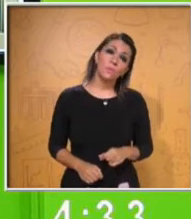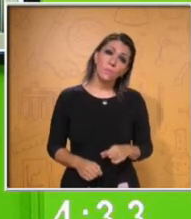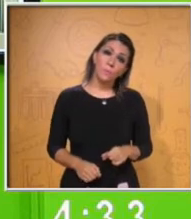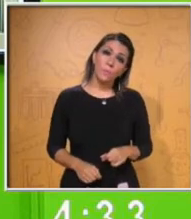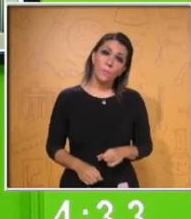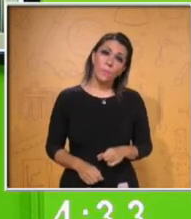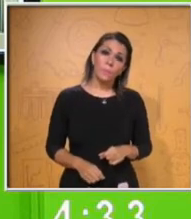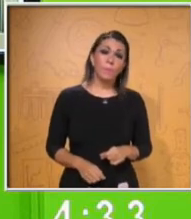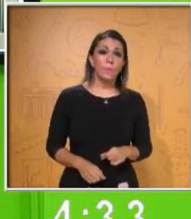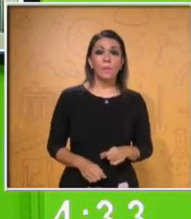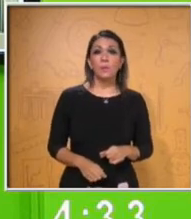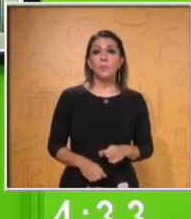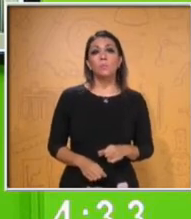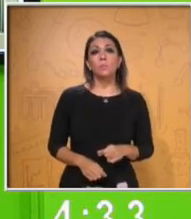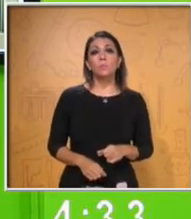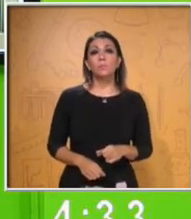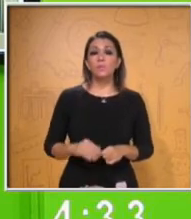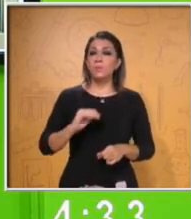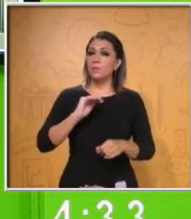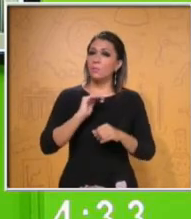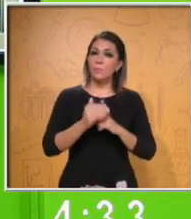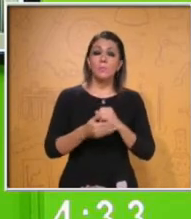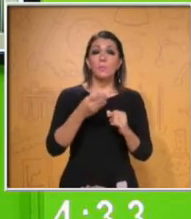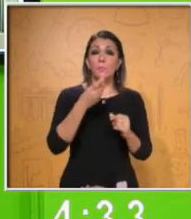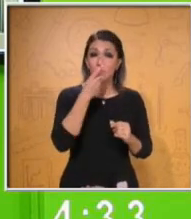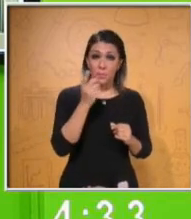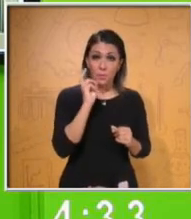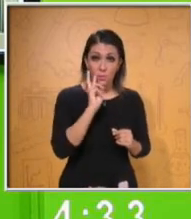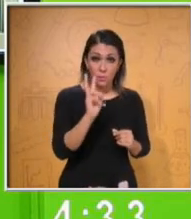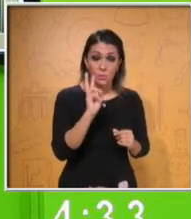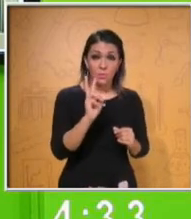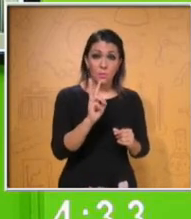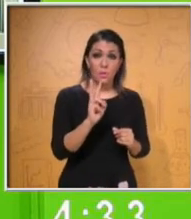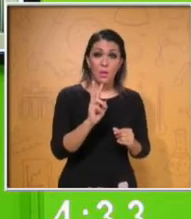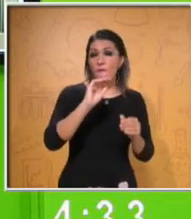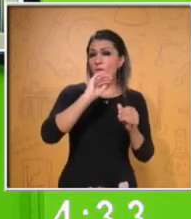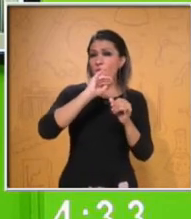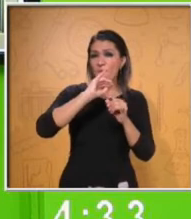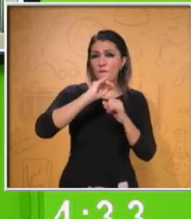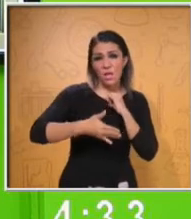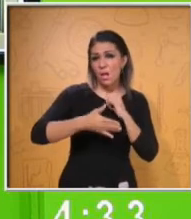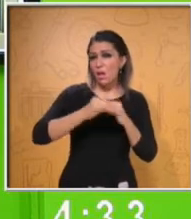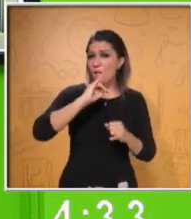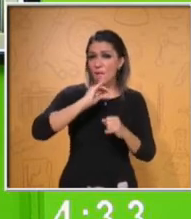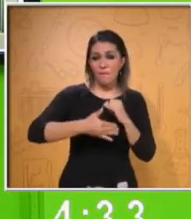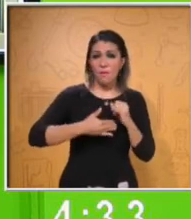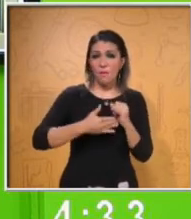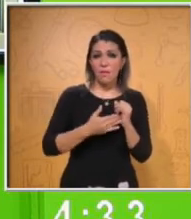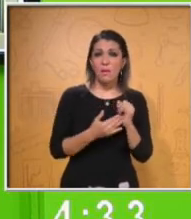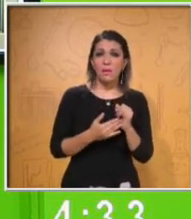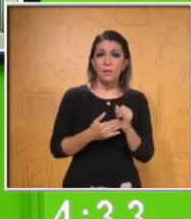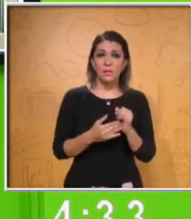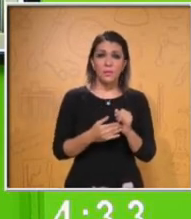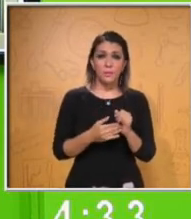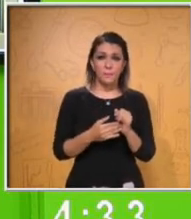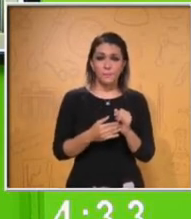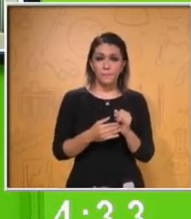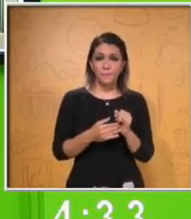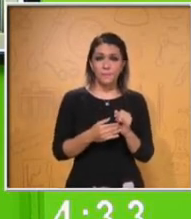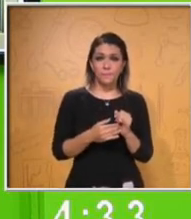we can identify it with the word finally. Podemos identificarlo con la palabra finalmente. Ese es otro adverbio de frecuencia.